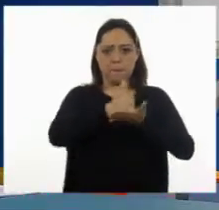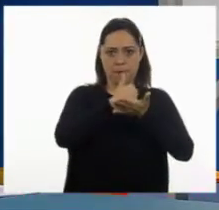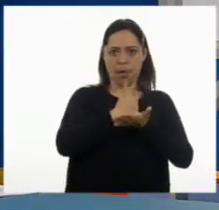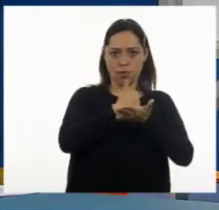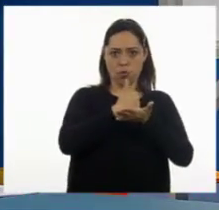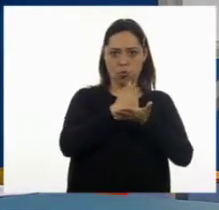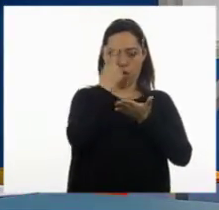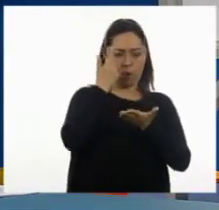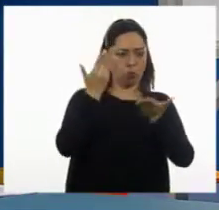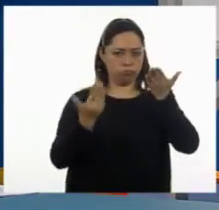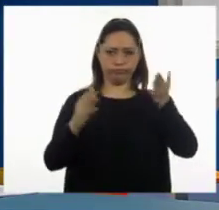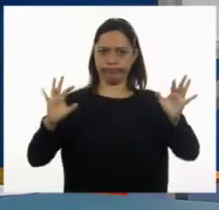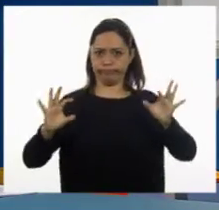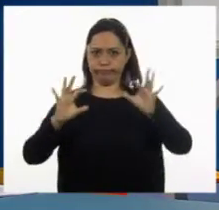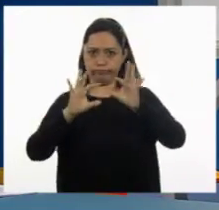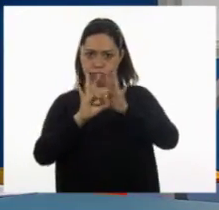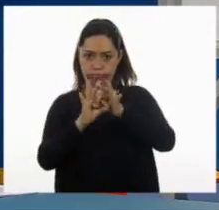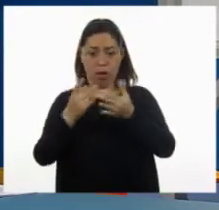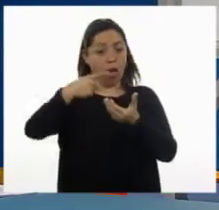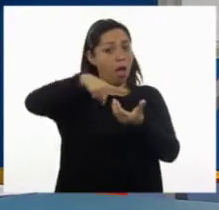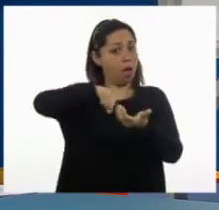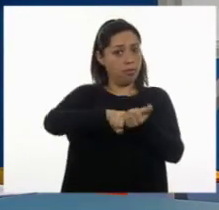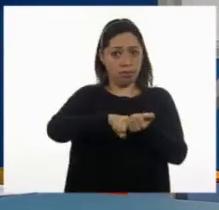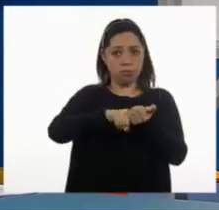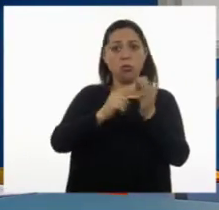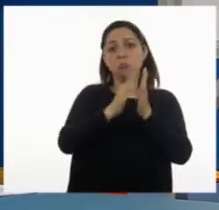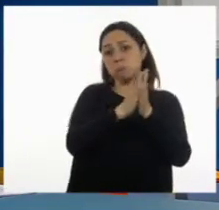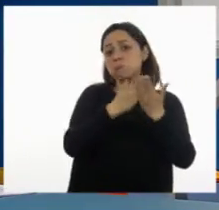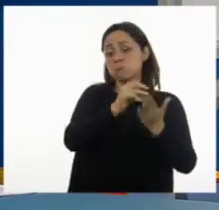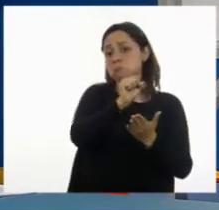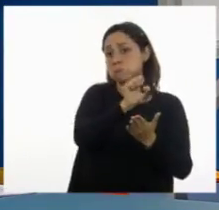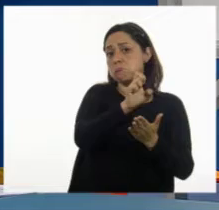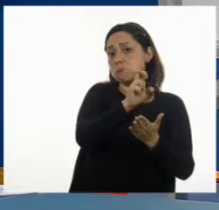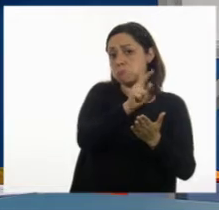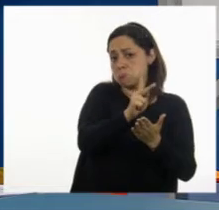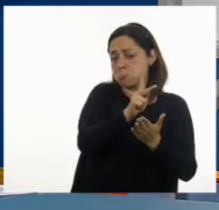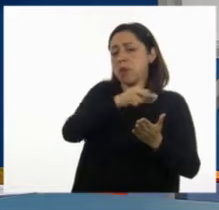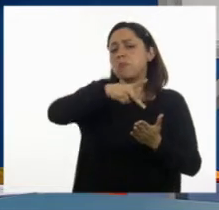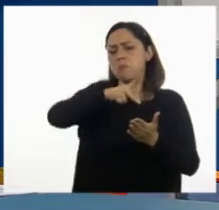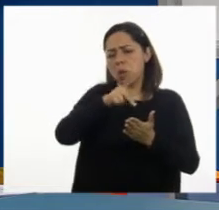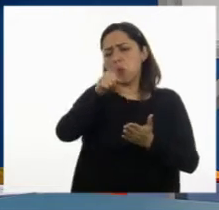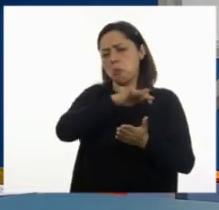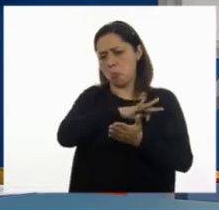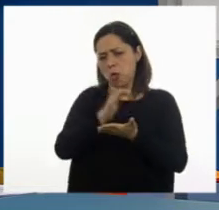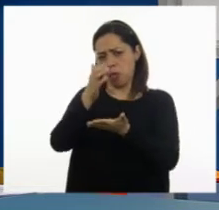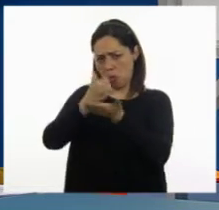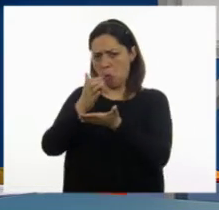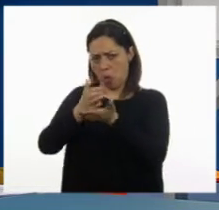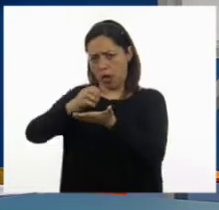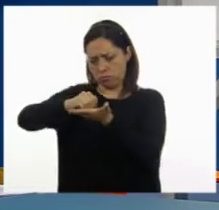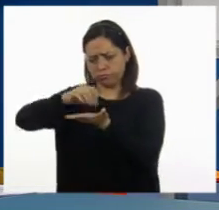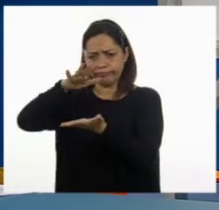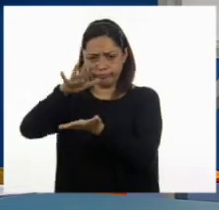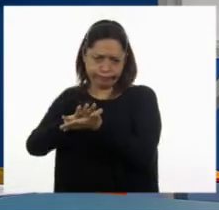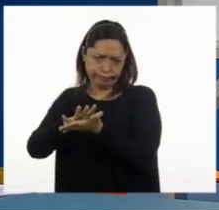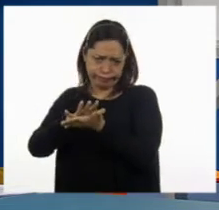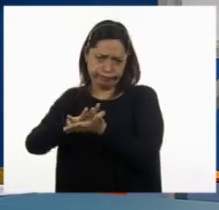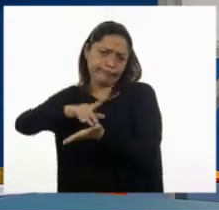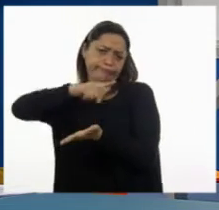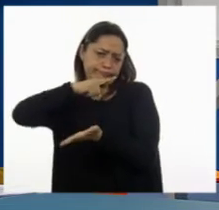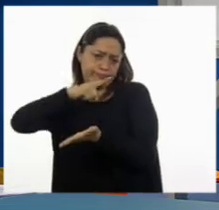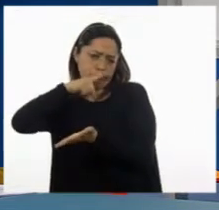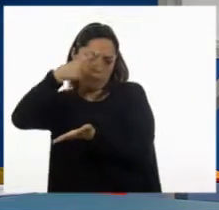casi toda la información la vamos a encontrar en el libro de texto, pero tengan a la mano su libreta y algo con que anotar.